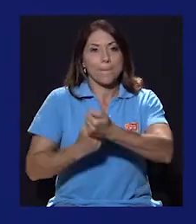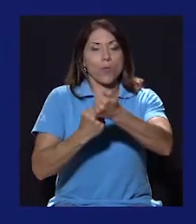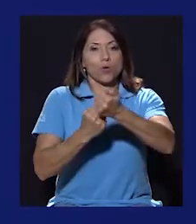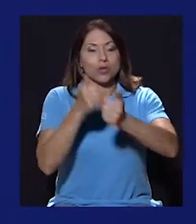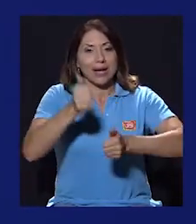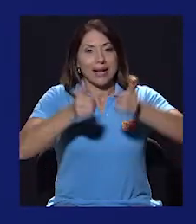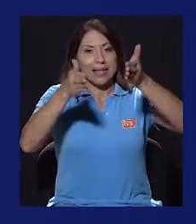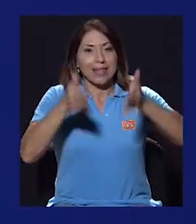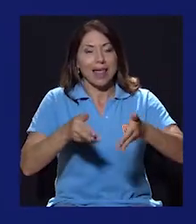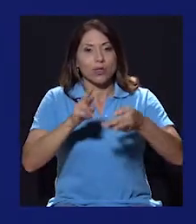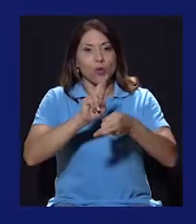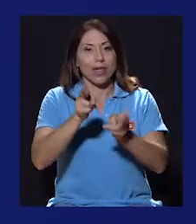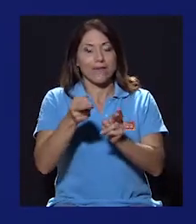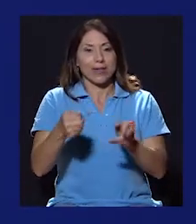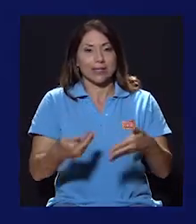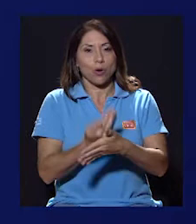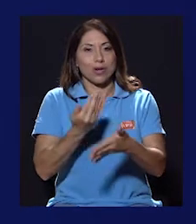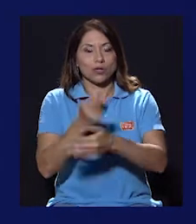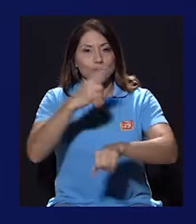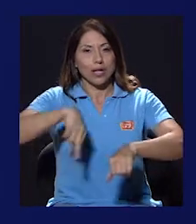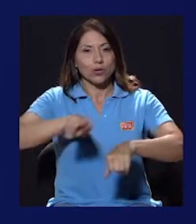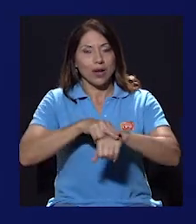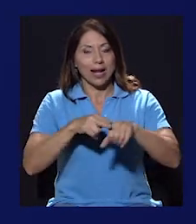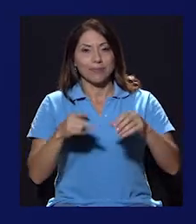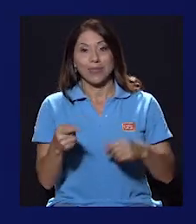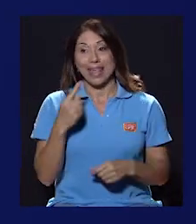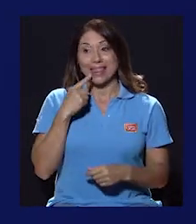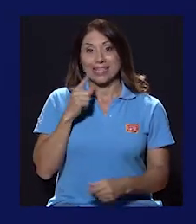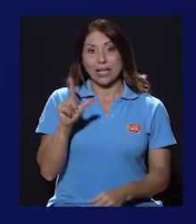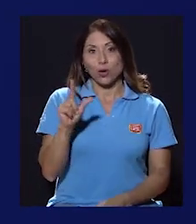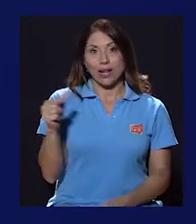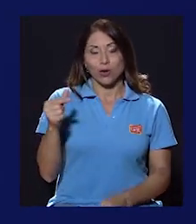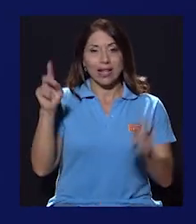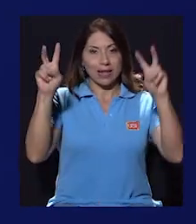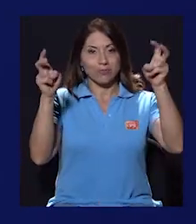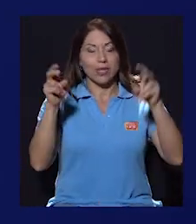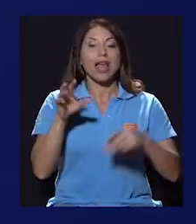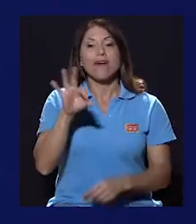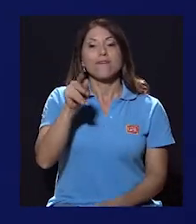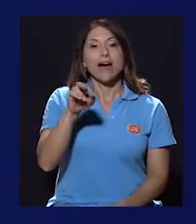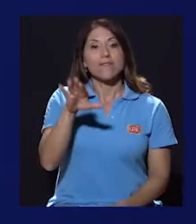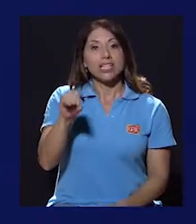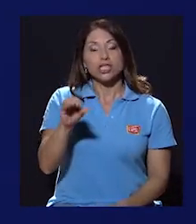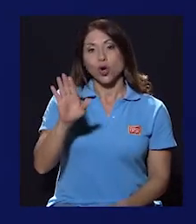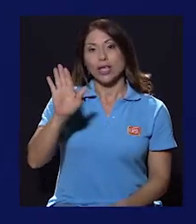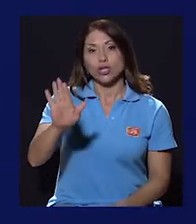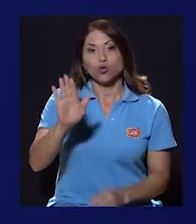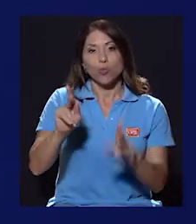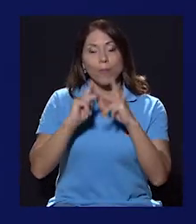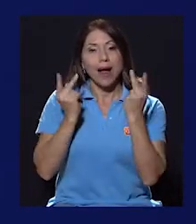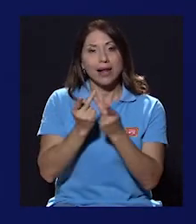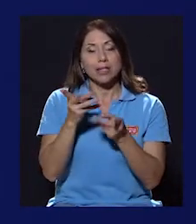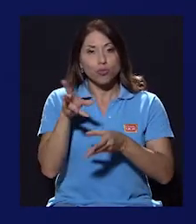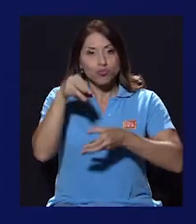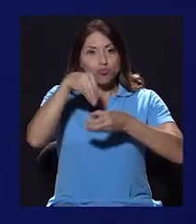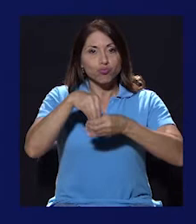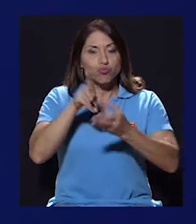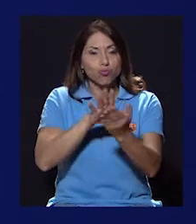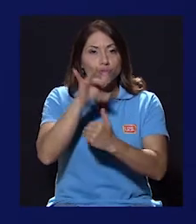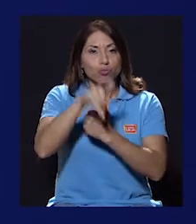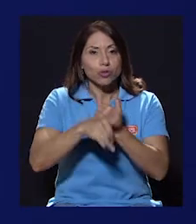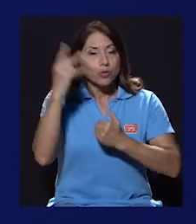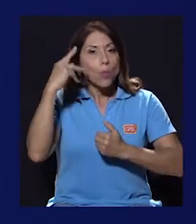de restauración nacional. Don Fabricio, dice don Leonardo, y su partido son parte de un proyecto